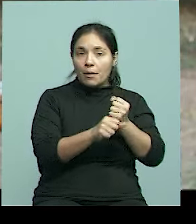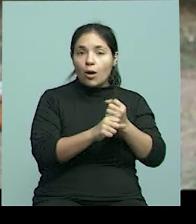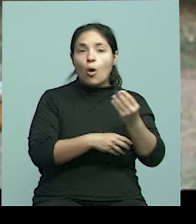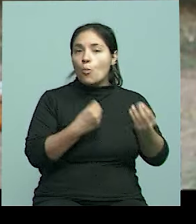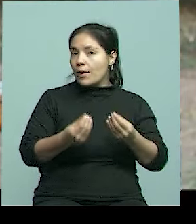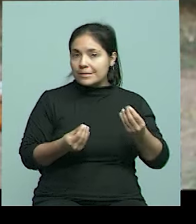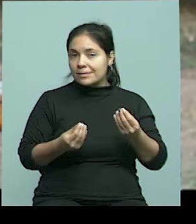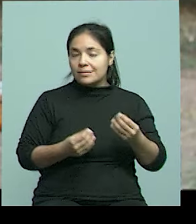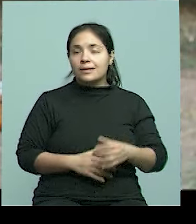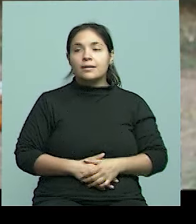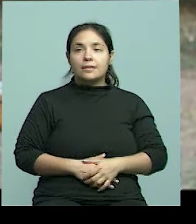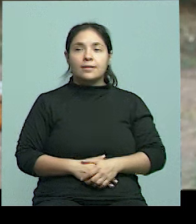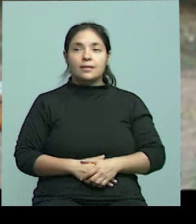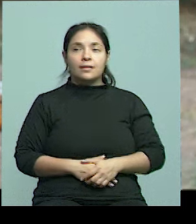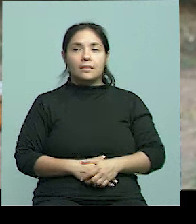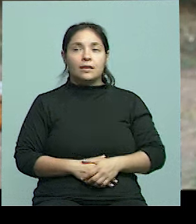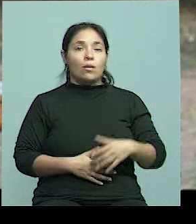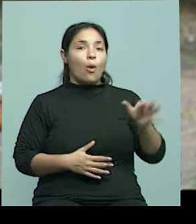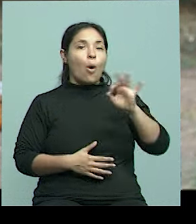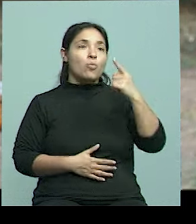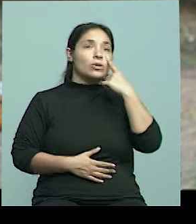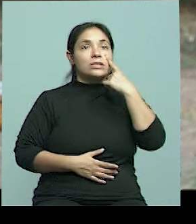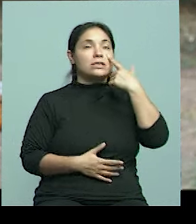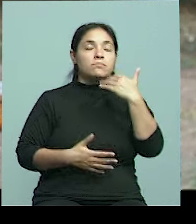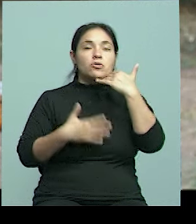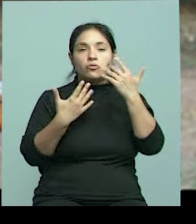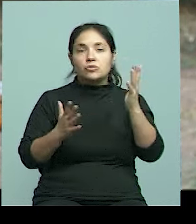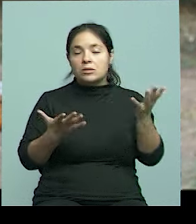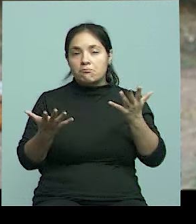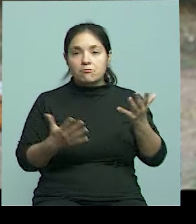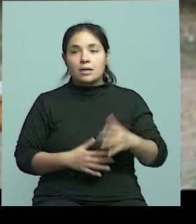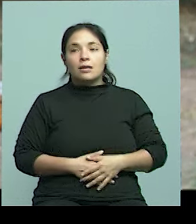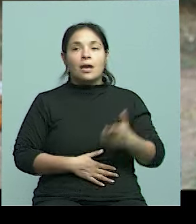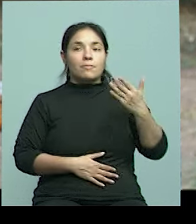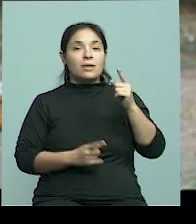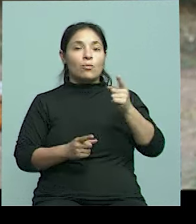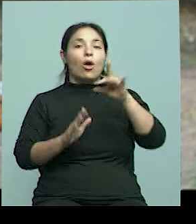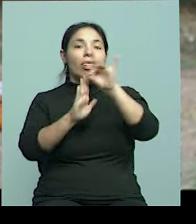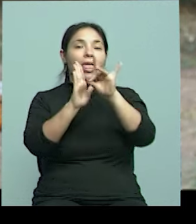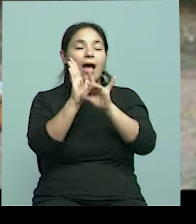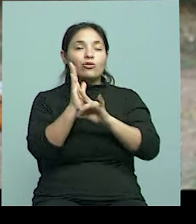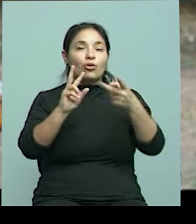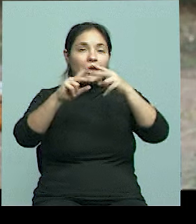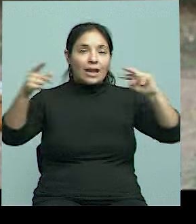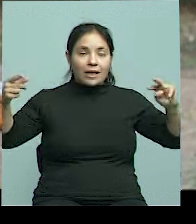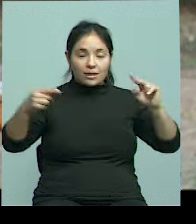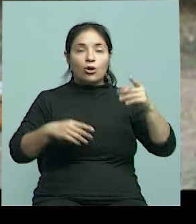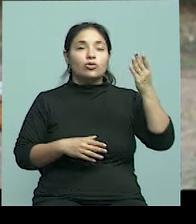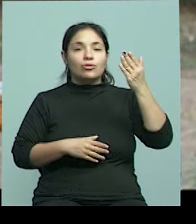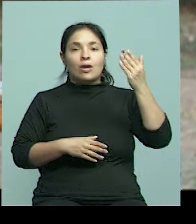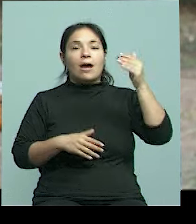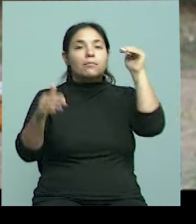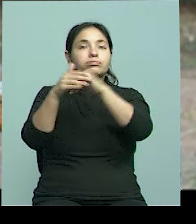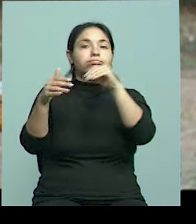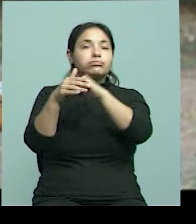tema? Sí, el Banco Nacional de Datos Genéticos en Buenos Aires es el que centraliza